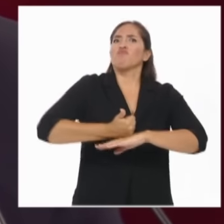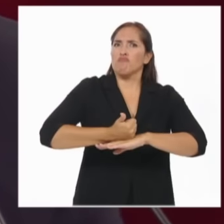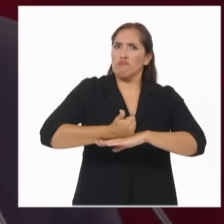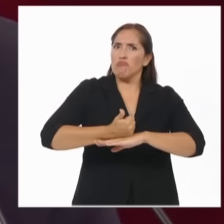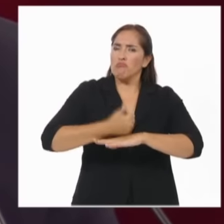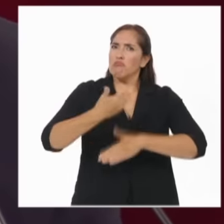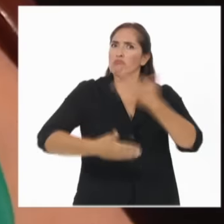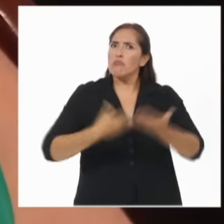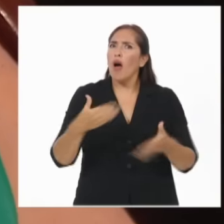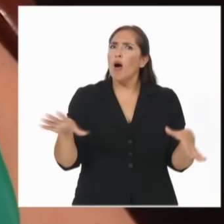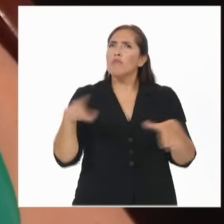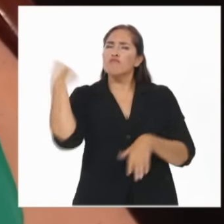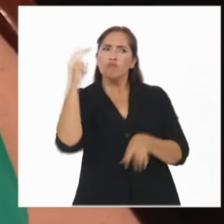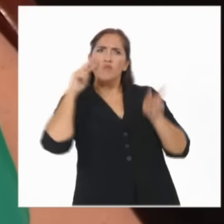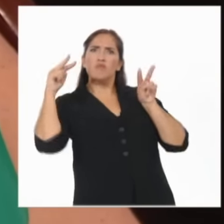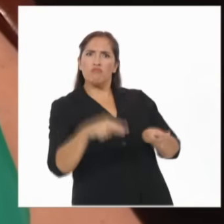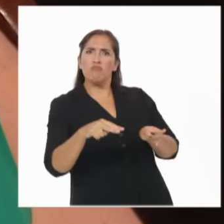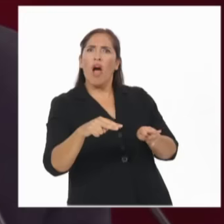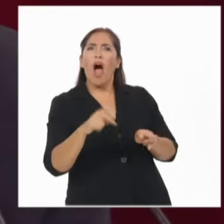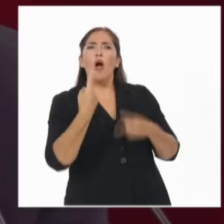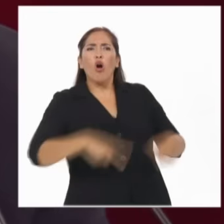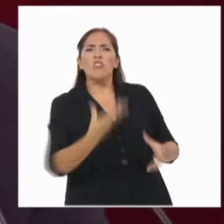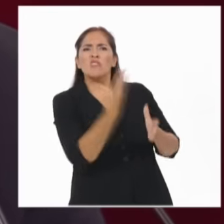aciertos, por sus virtudes y no por sus defectos.